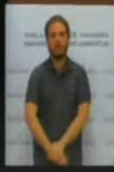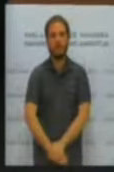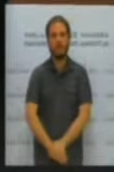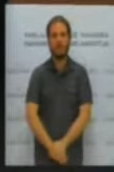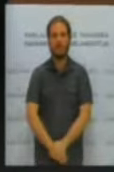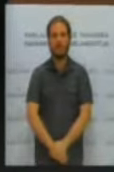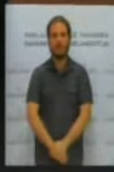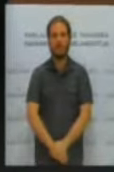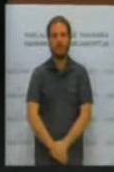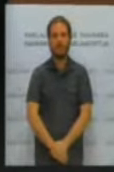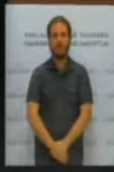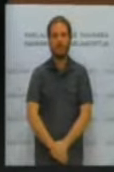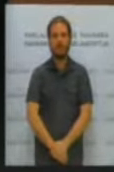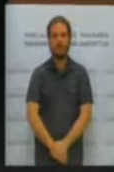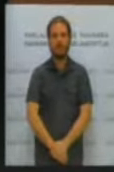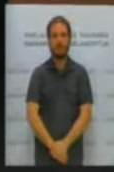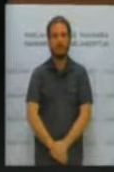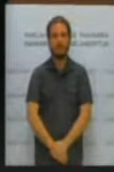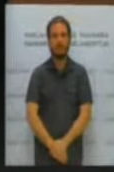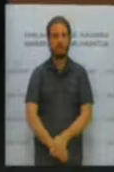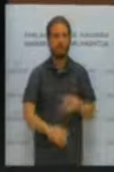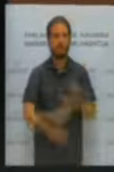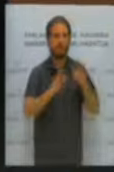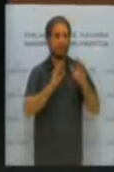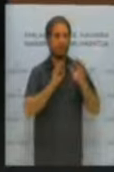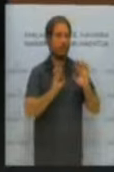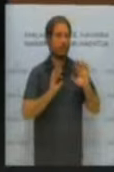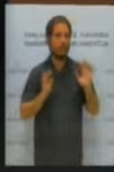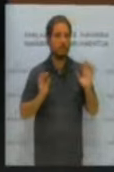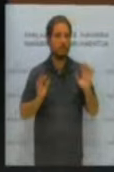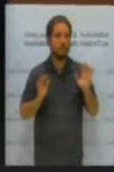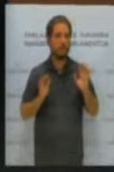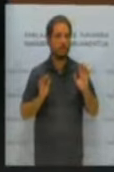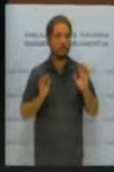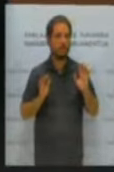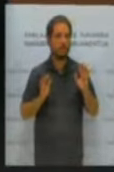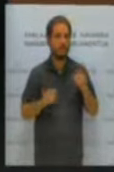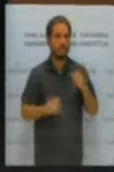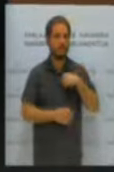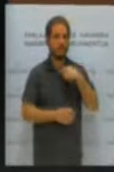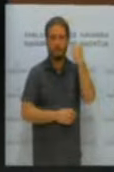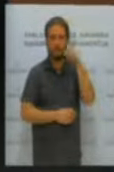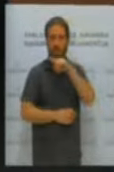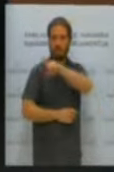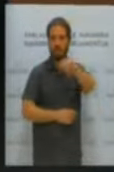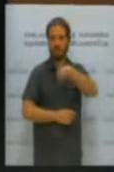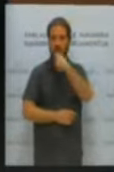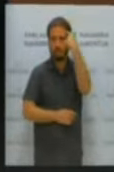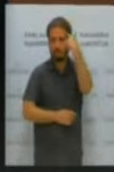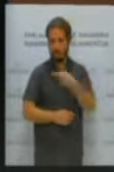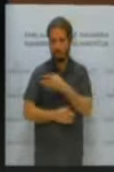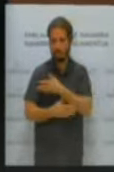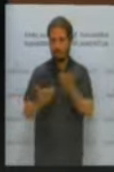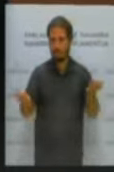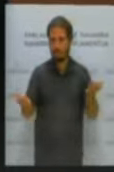Y esto es así. Creo que todos lo sabemos y no hace falta